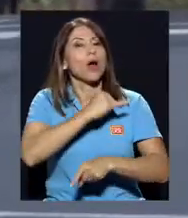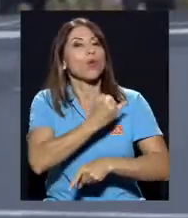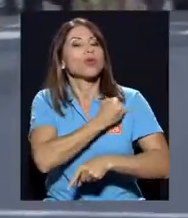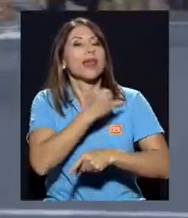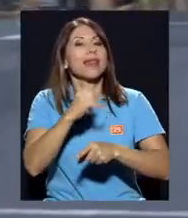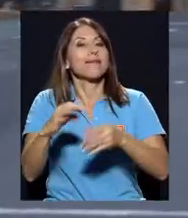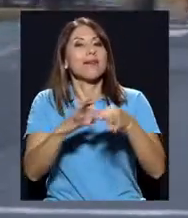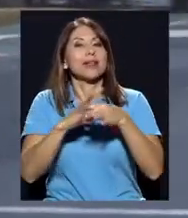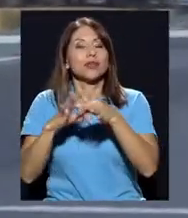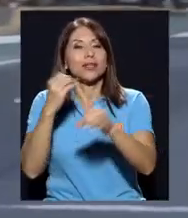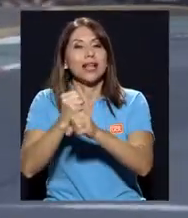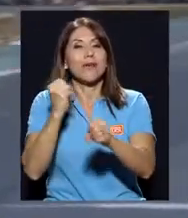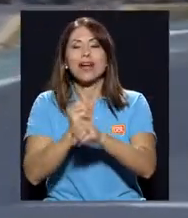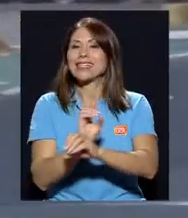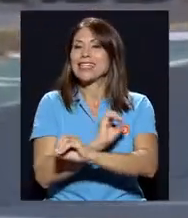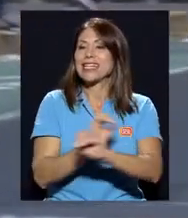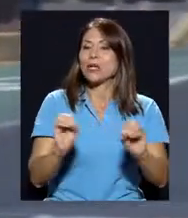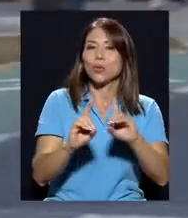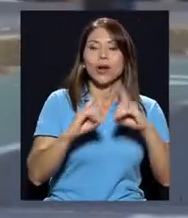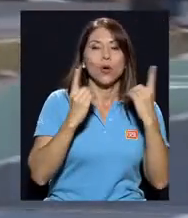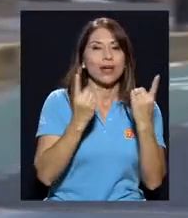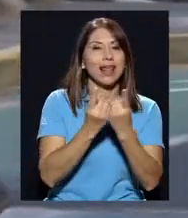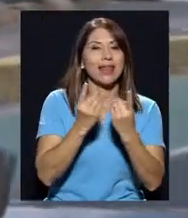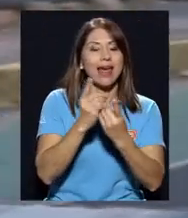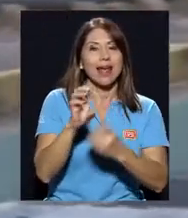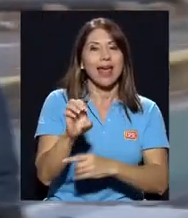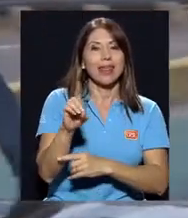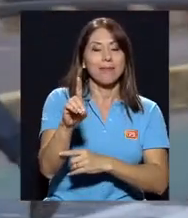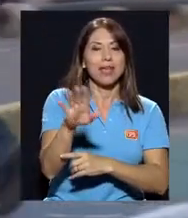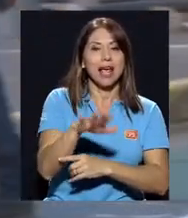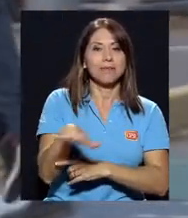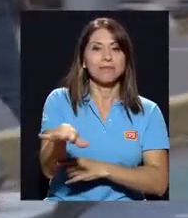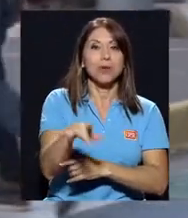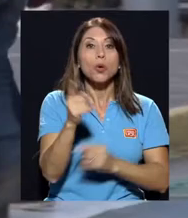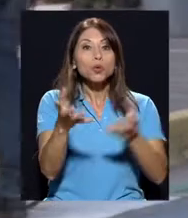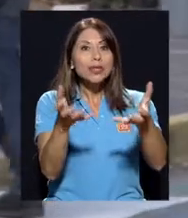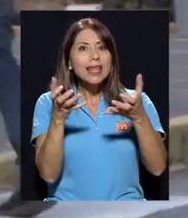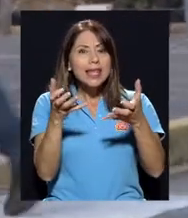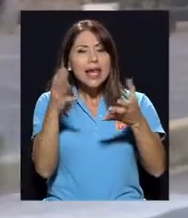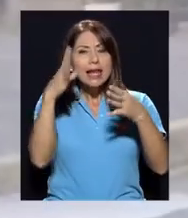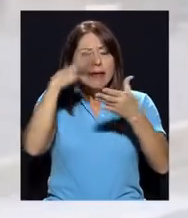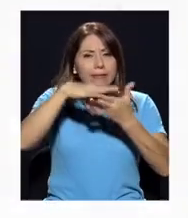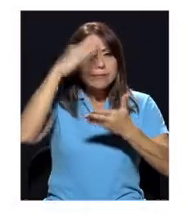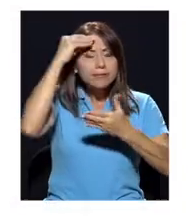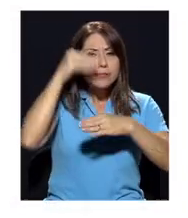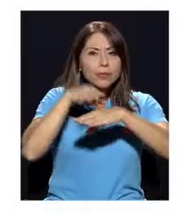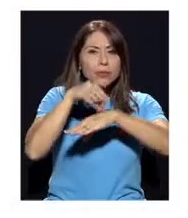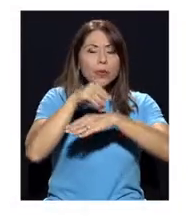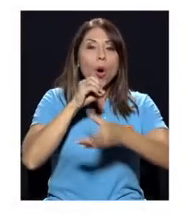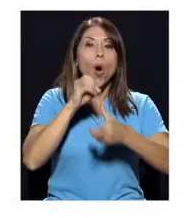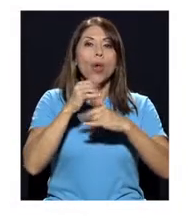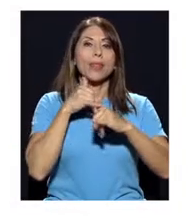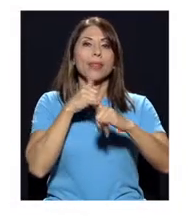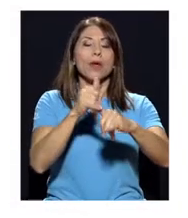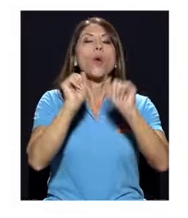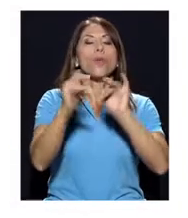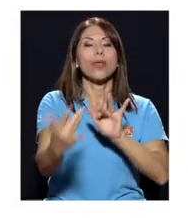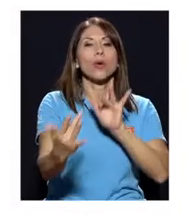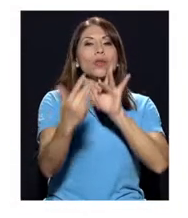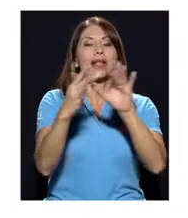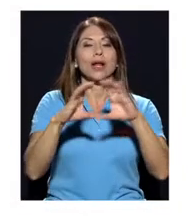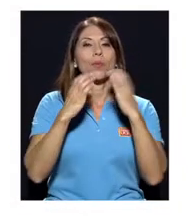ni ninguna unidad académica. Si usted desea asesorarse o interponer una denuncia, puede contactar a la Comisión